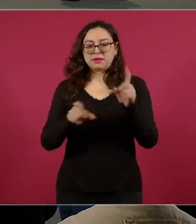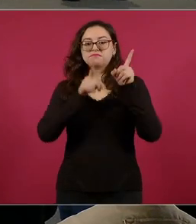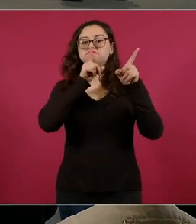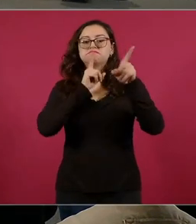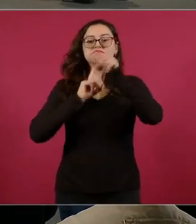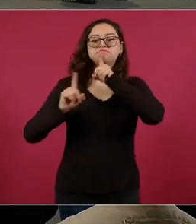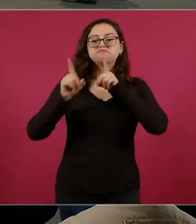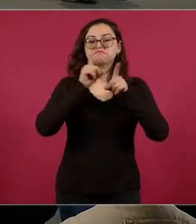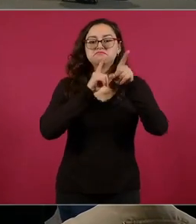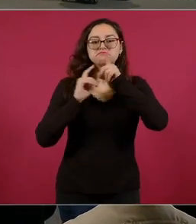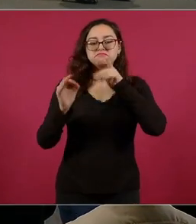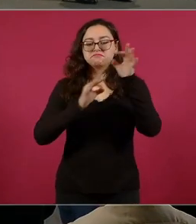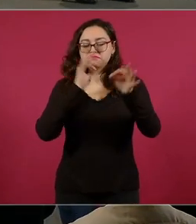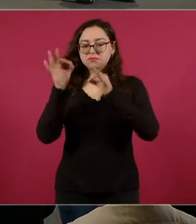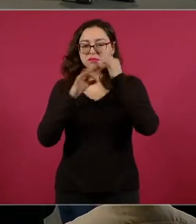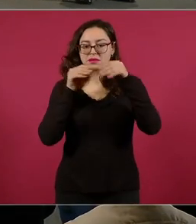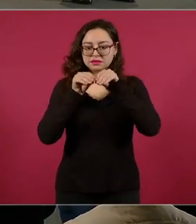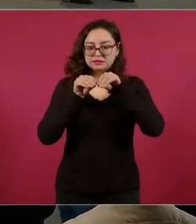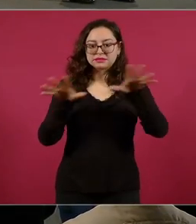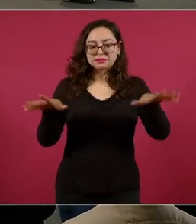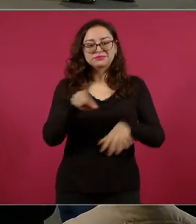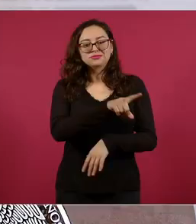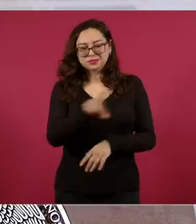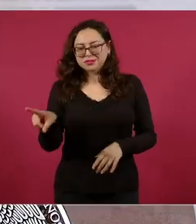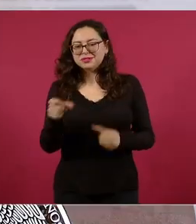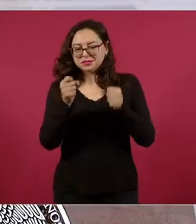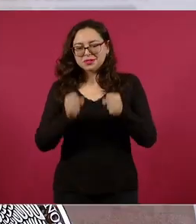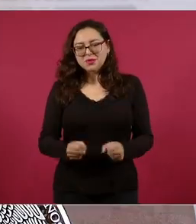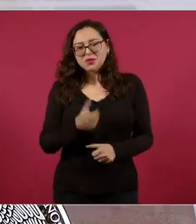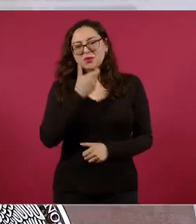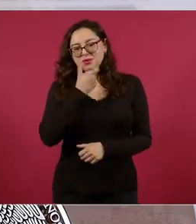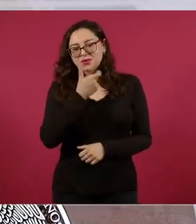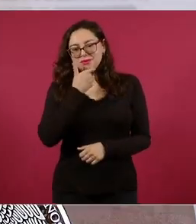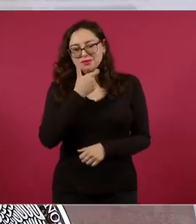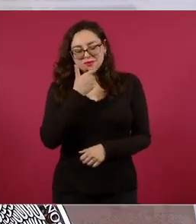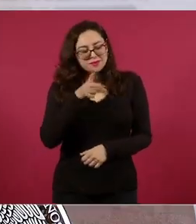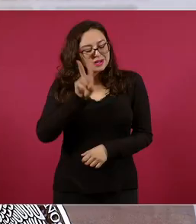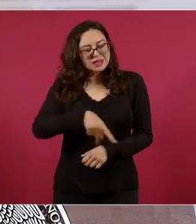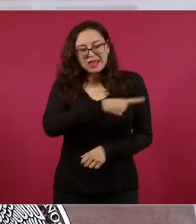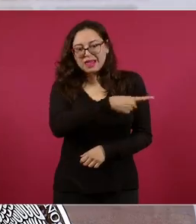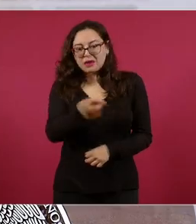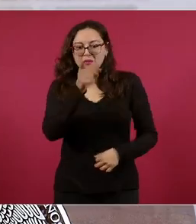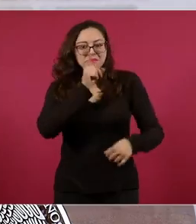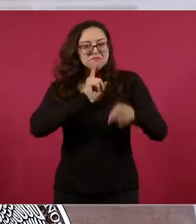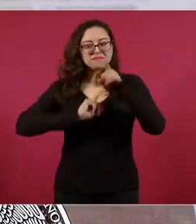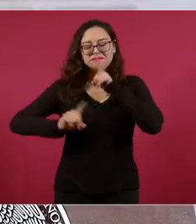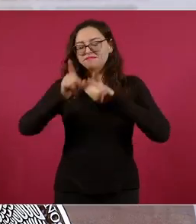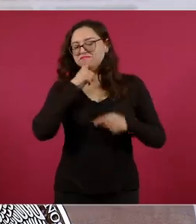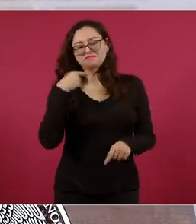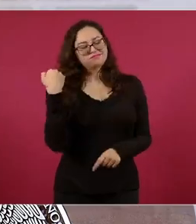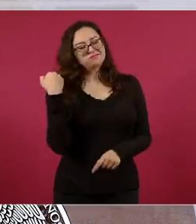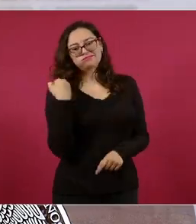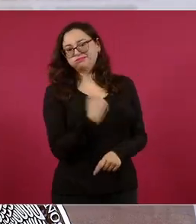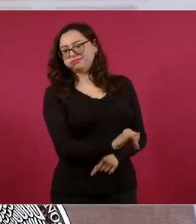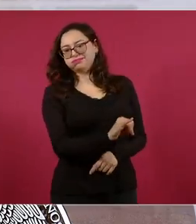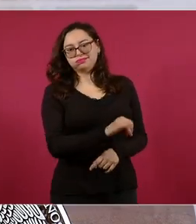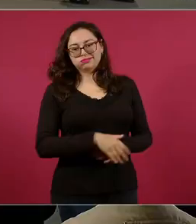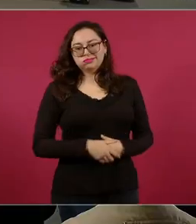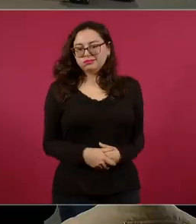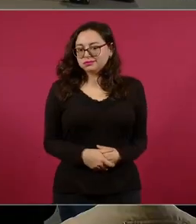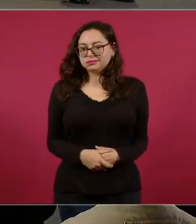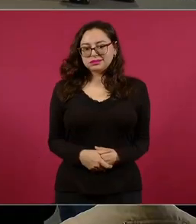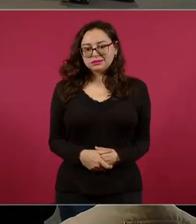una cápsula que los va a hacer reír porque es tan absurdo que… pues, miren,